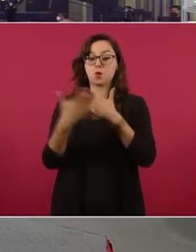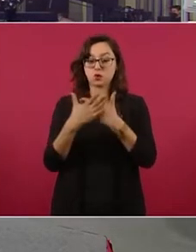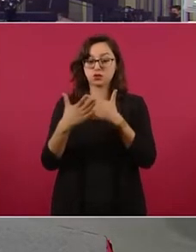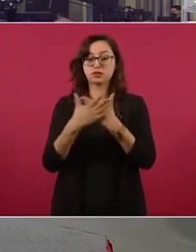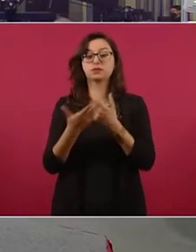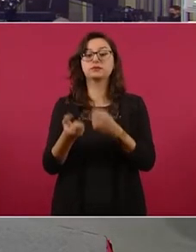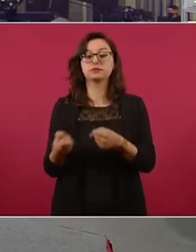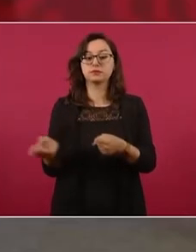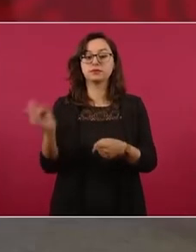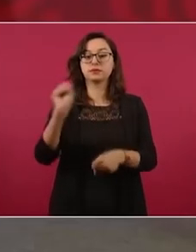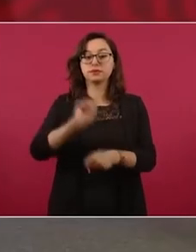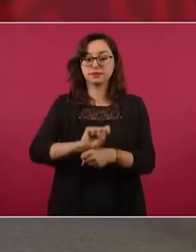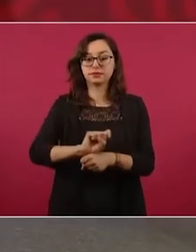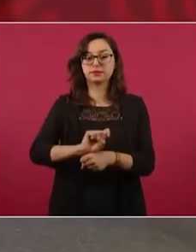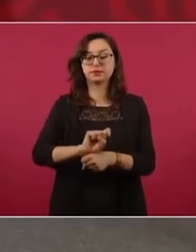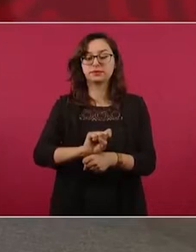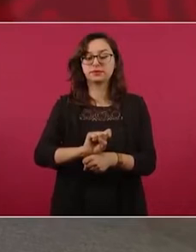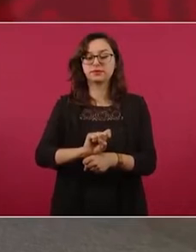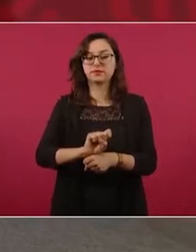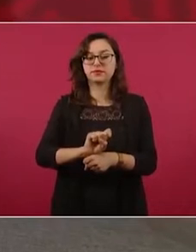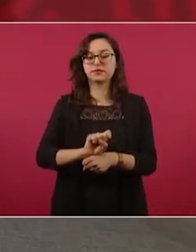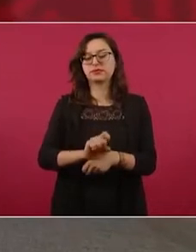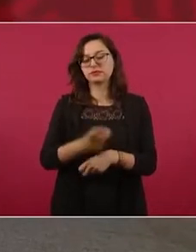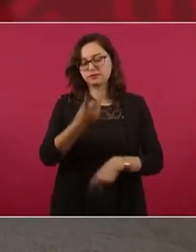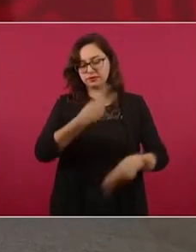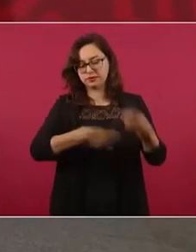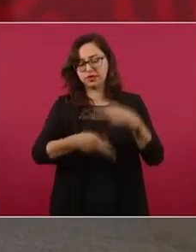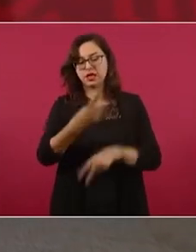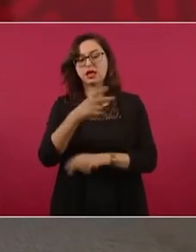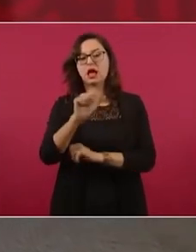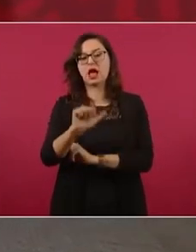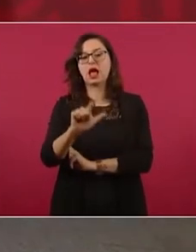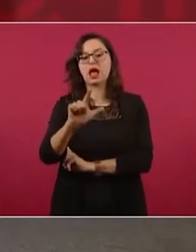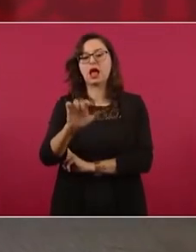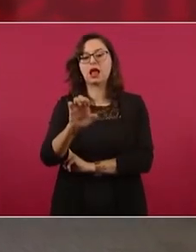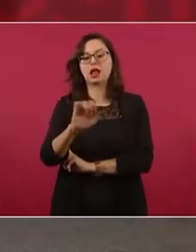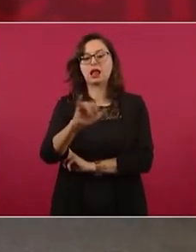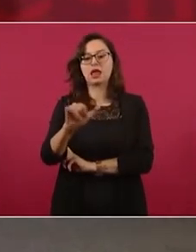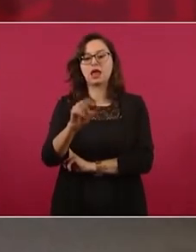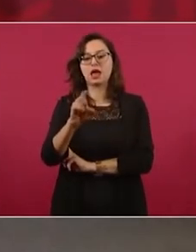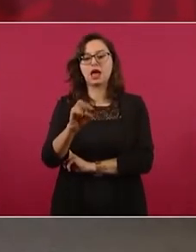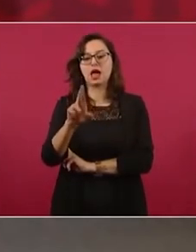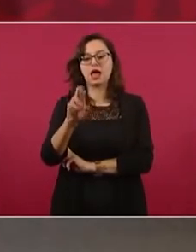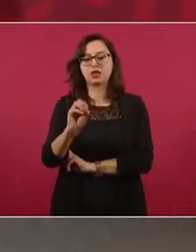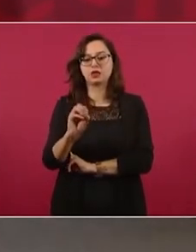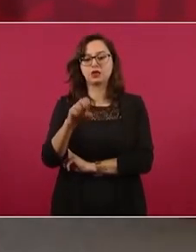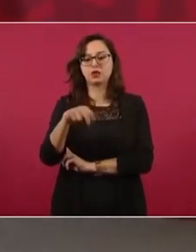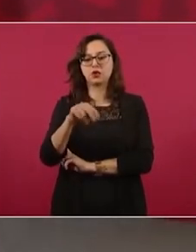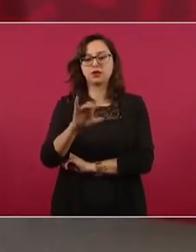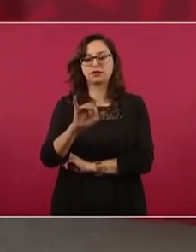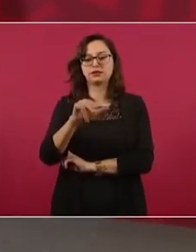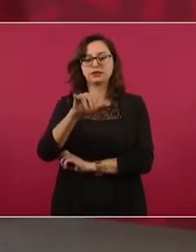explica Alejandro Encinas y todo su equipo